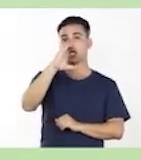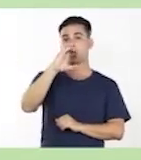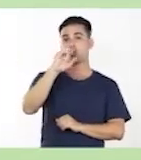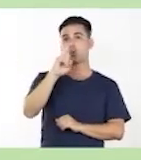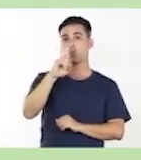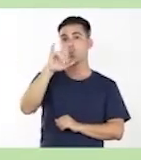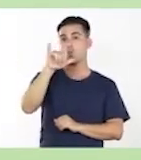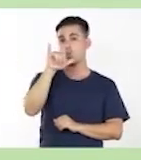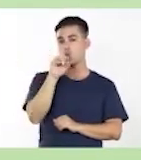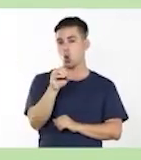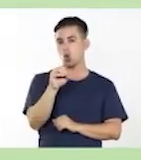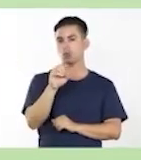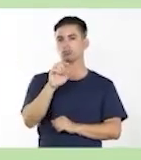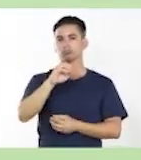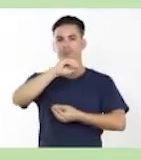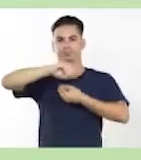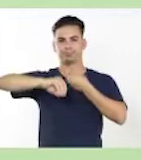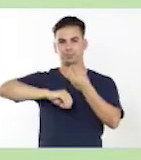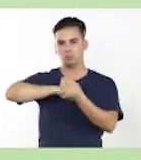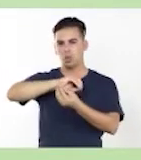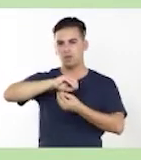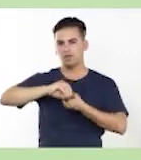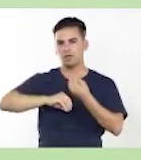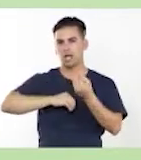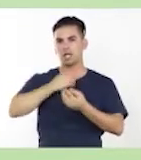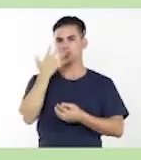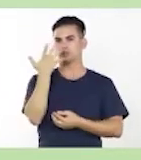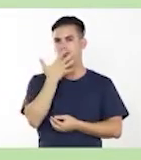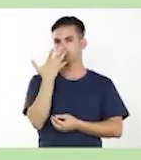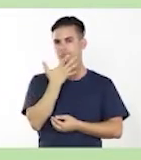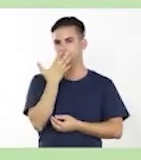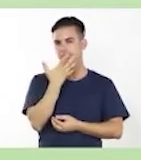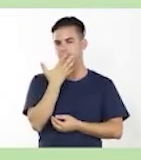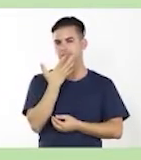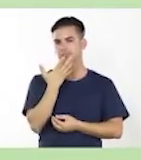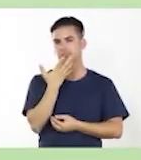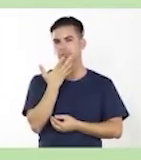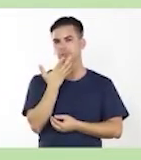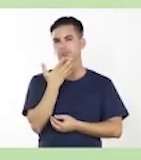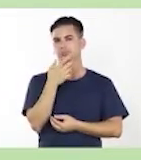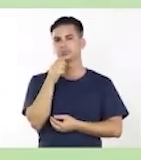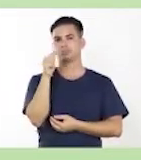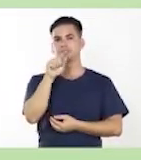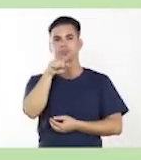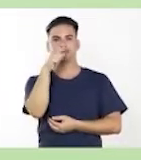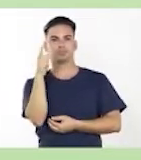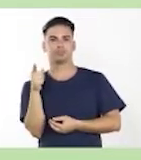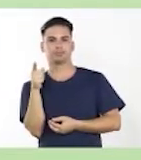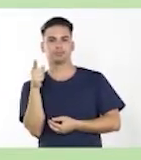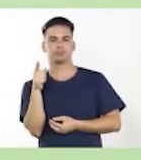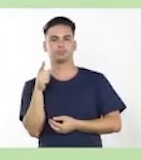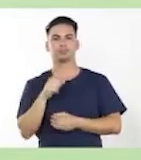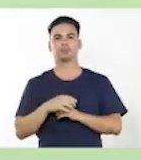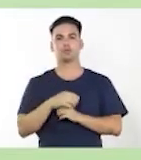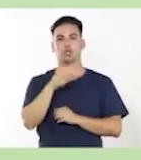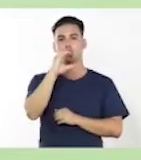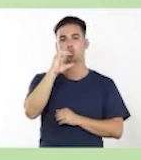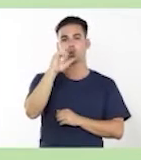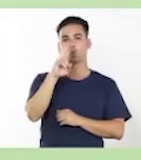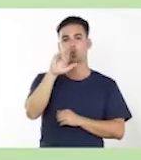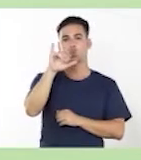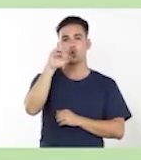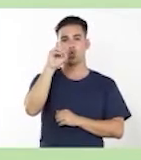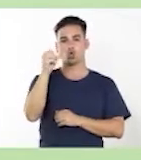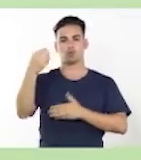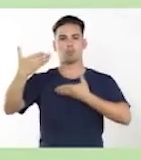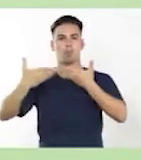ahí, cuyos está modificando a quien, a el que le